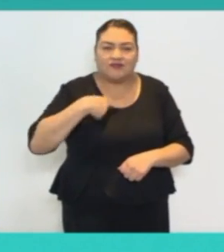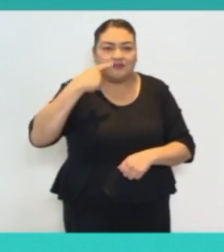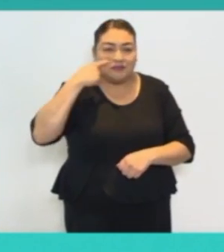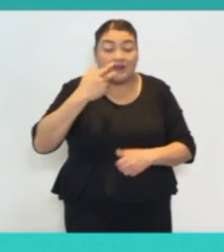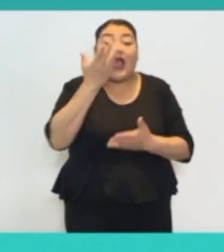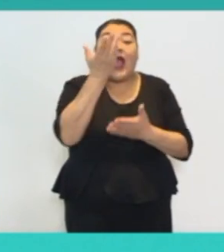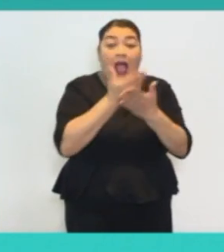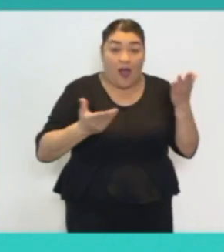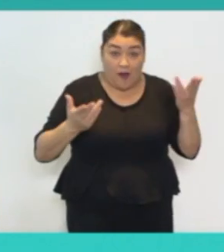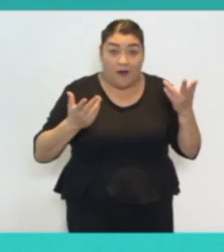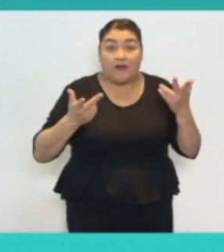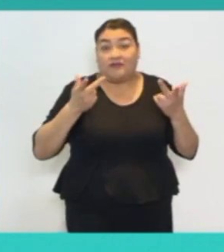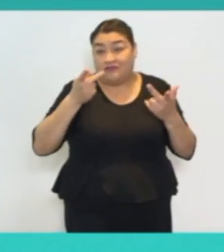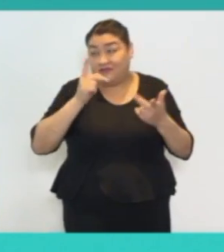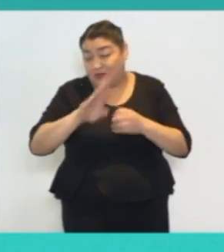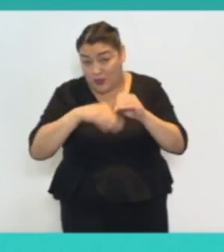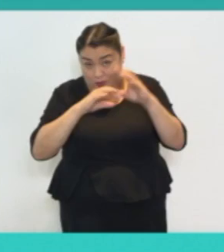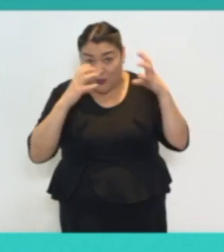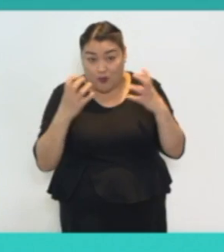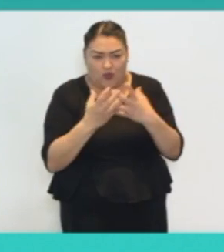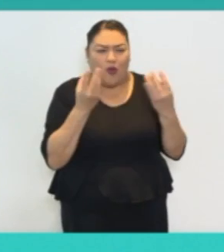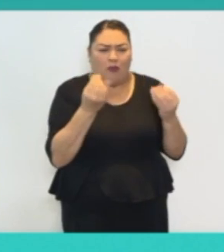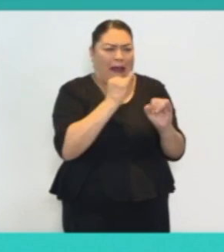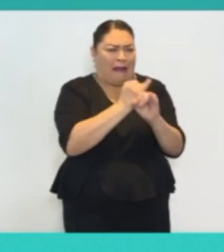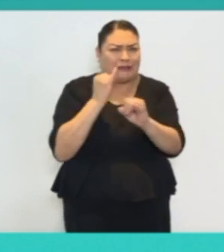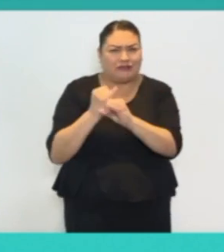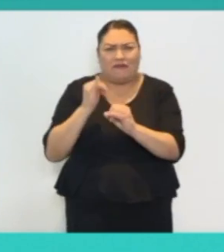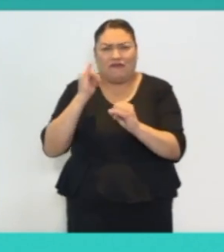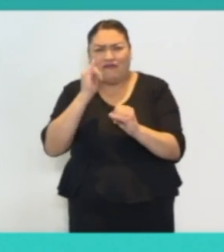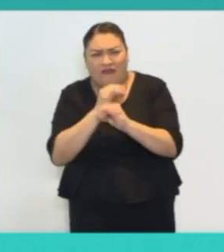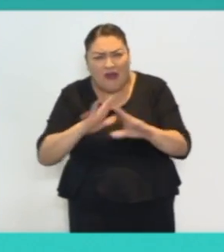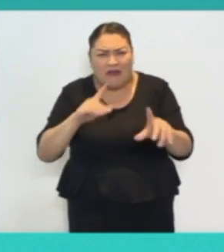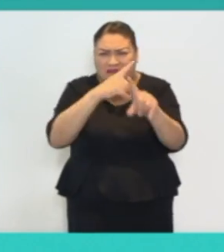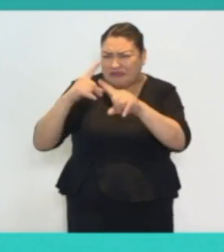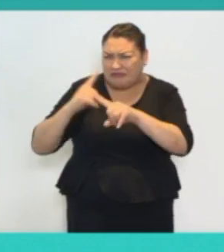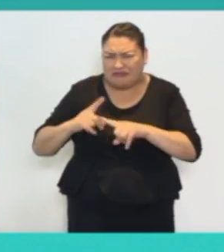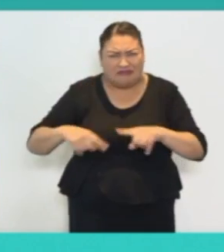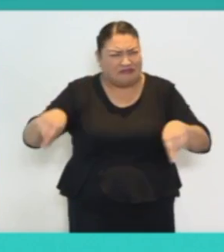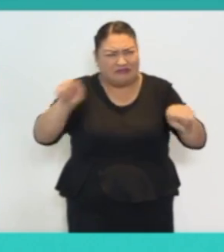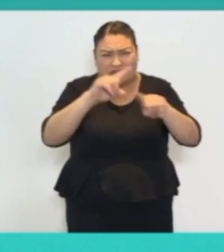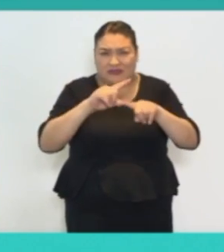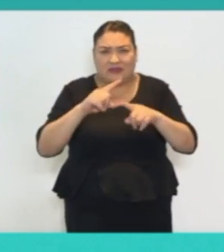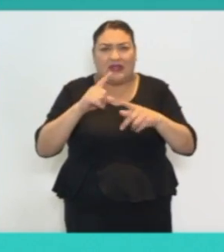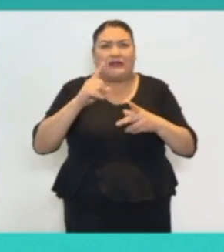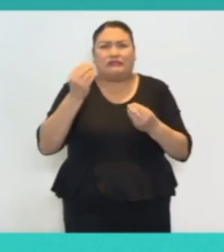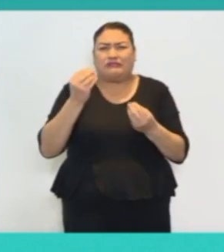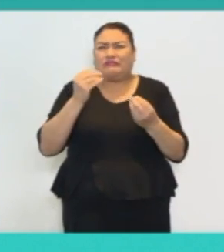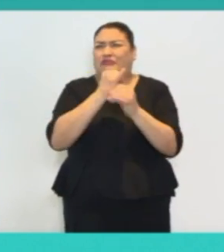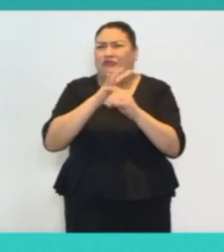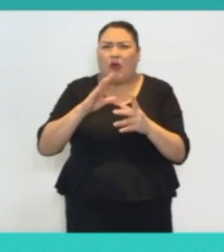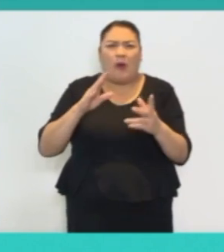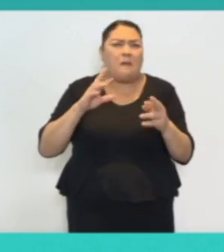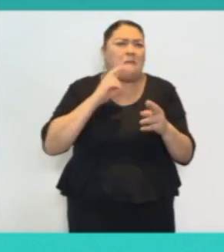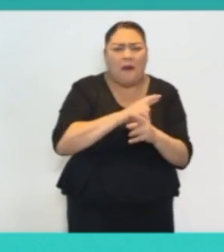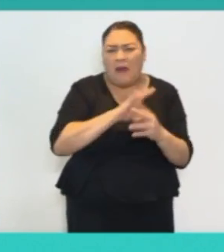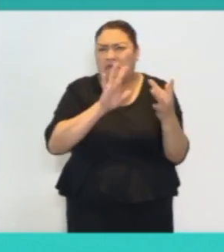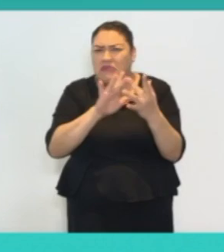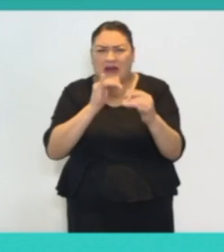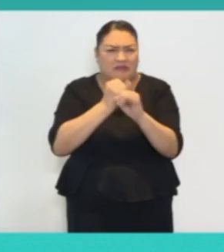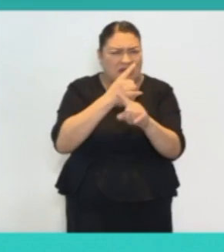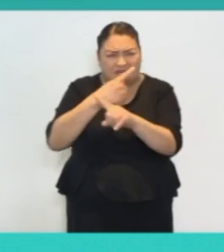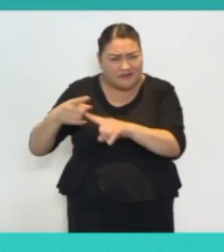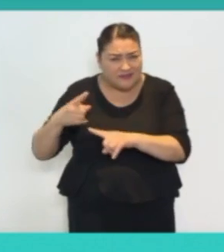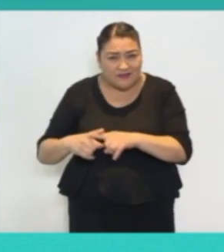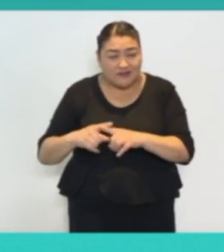tiempos agitados de la era digital, como ya lo ha mencionado Patricia, con especiales referencias a las grandes y nuevas hazañas